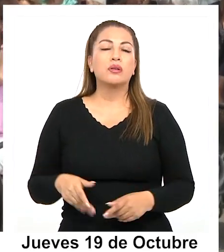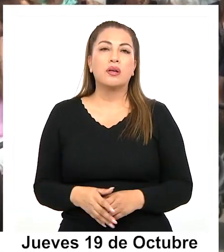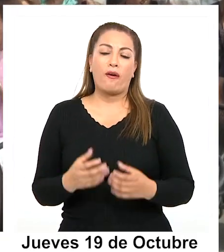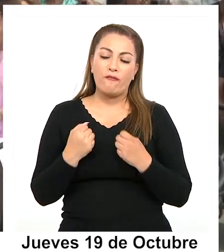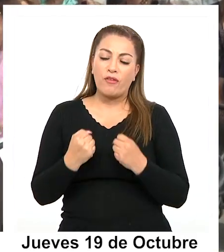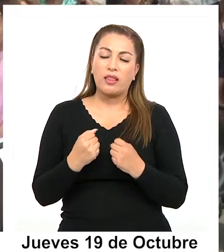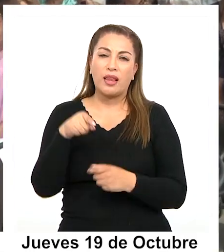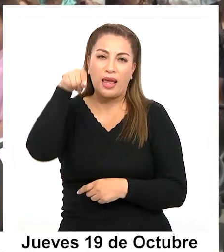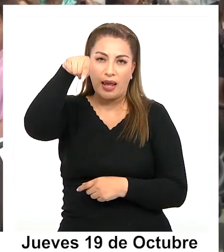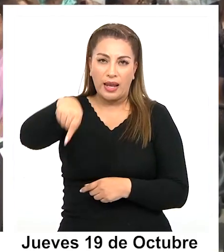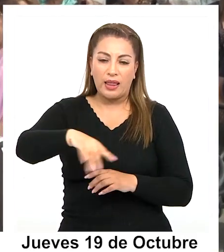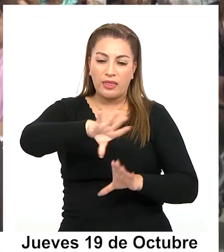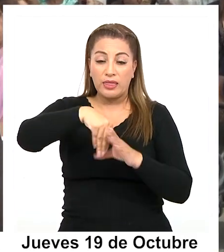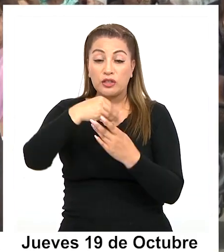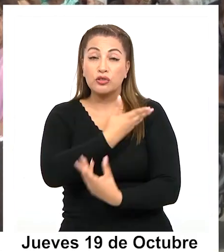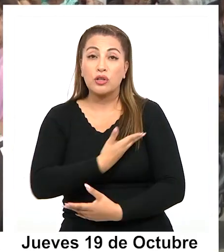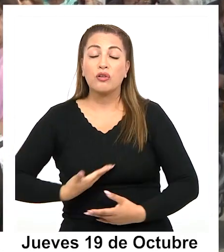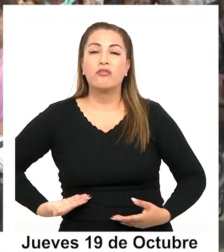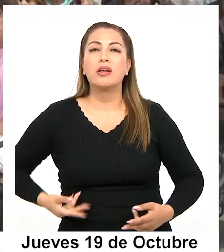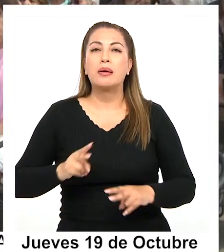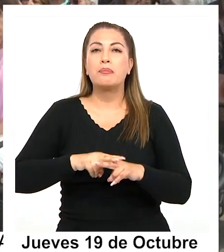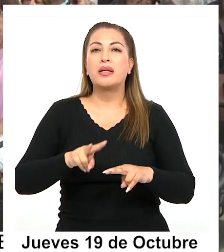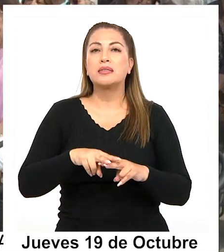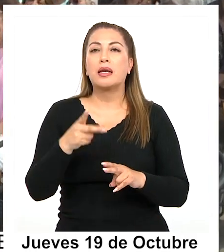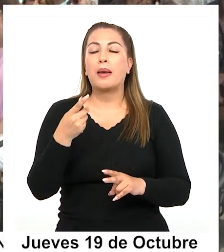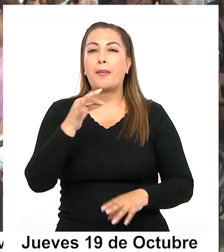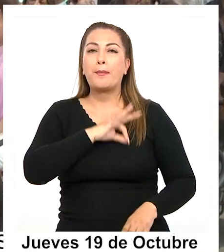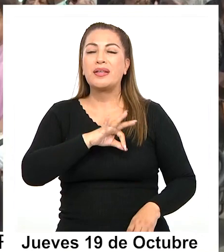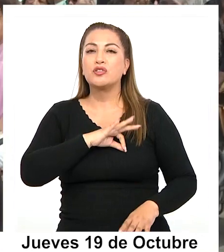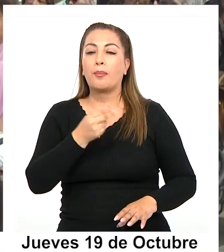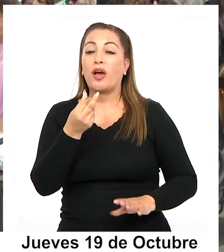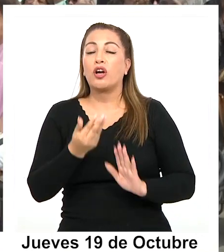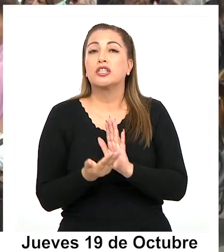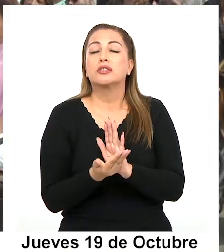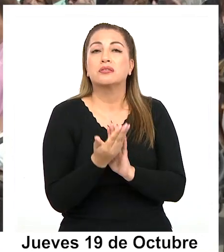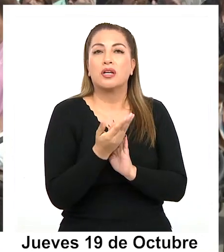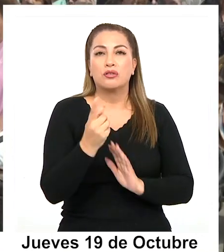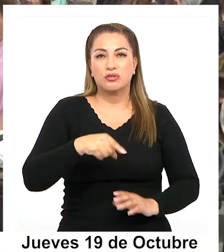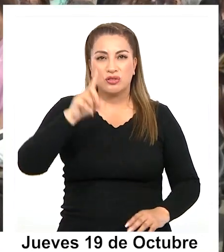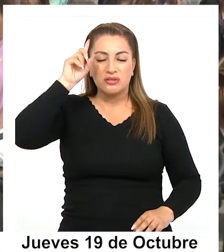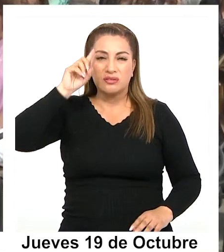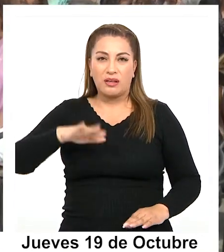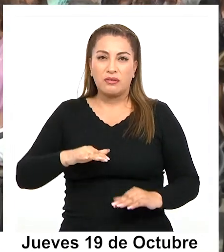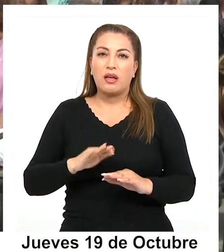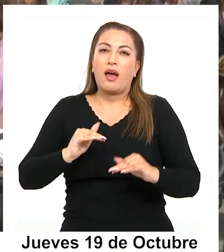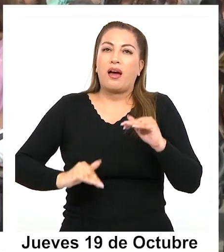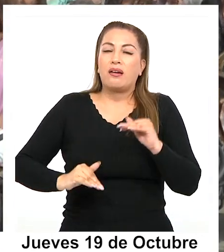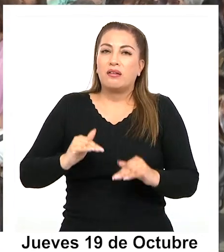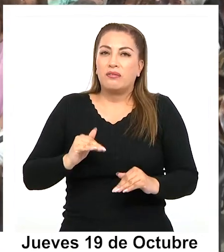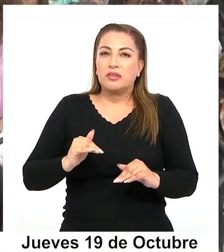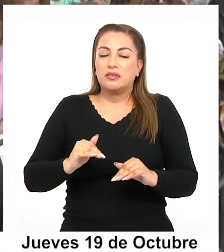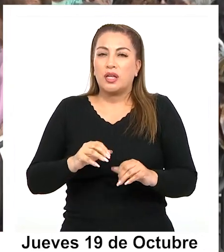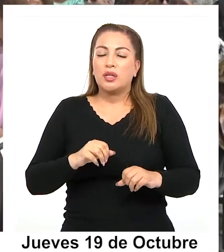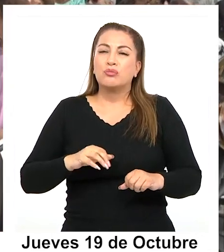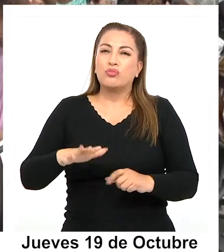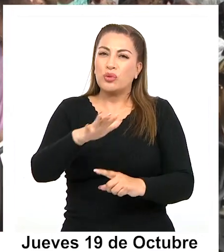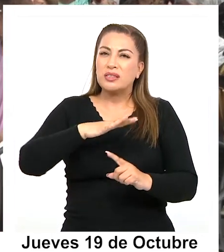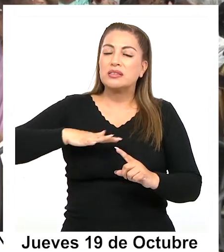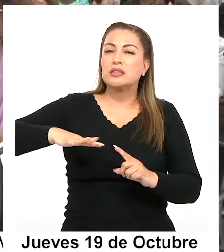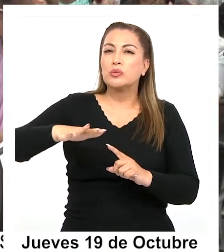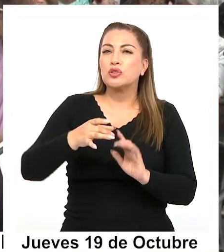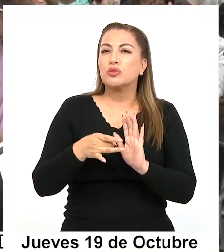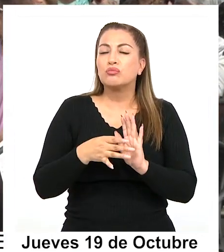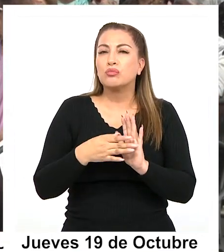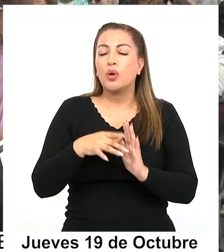fuerte en el gobierno para mejorar las pensiones de las personas mayores que sabemos que están muchas en una situación de vulnerabilidad y que necesitan